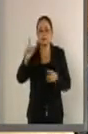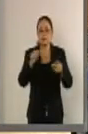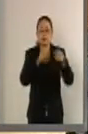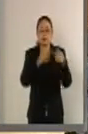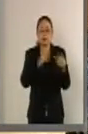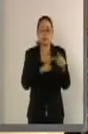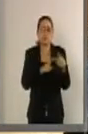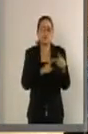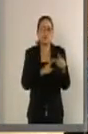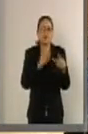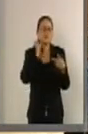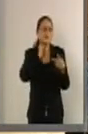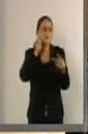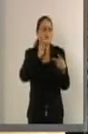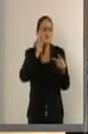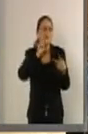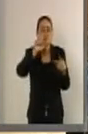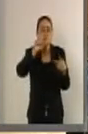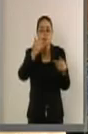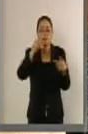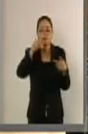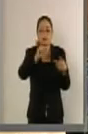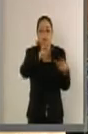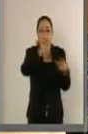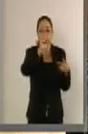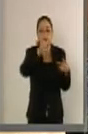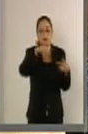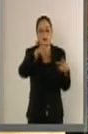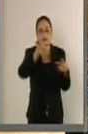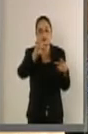tendrá la palabra la senadora Laida Sanzores San Román.